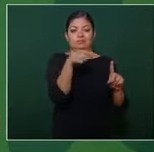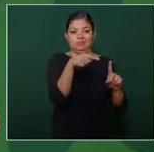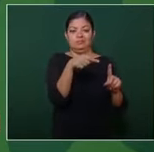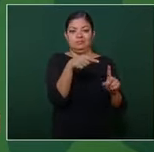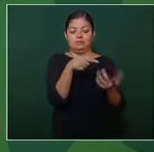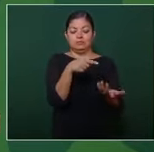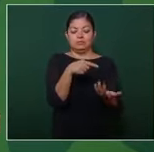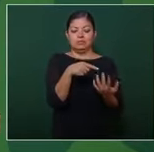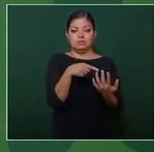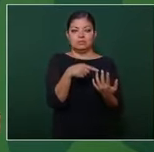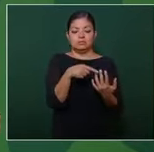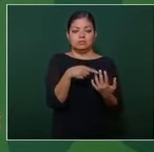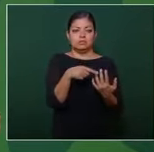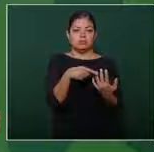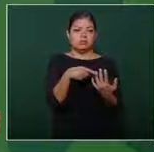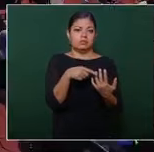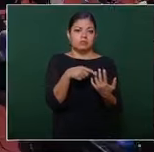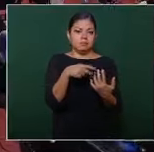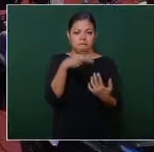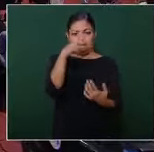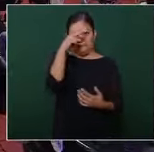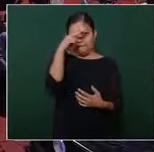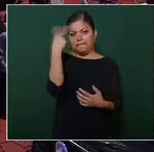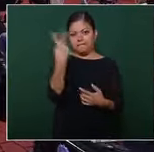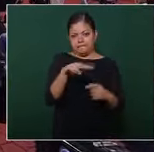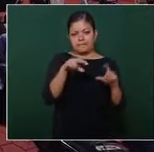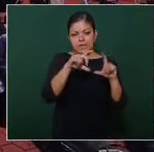ya había gobernado México